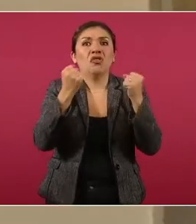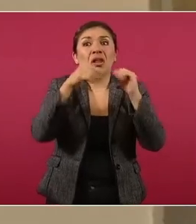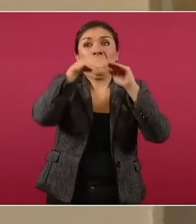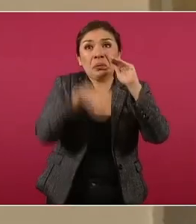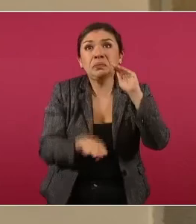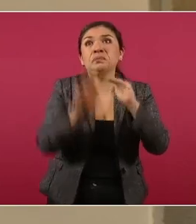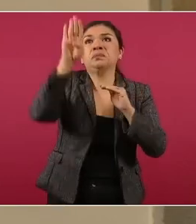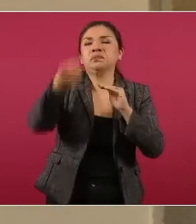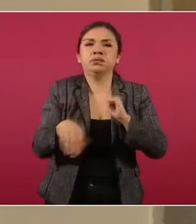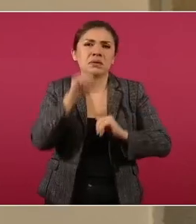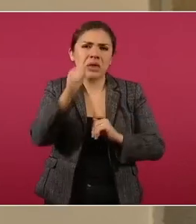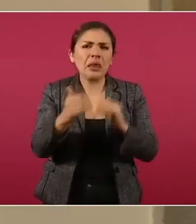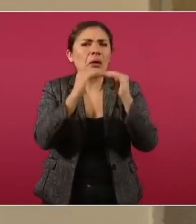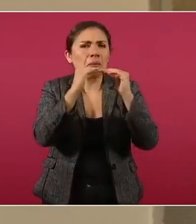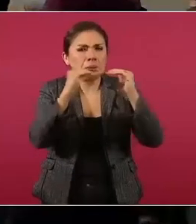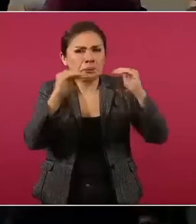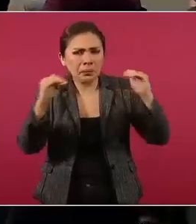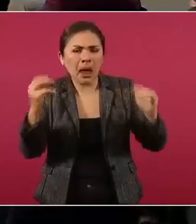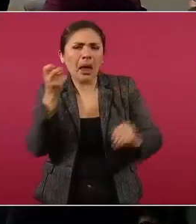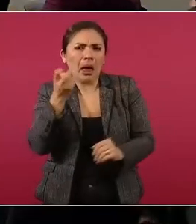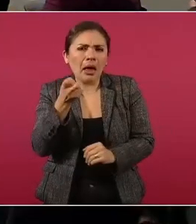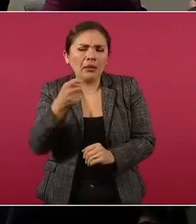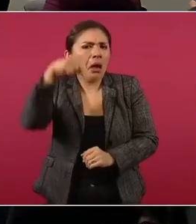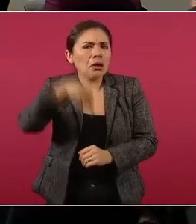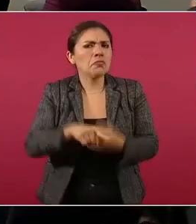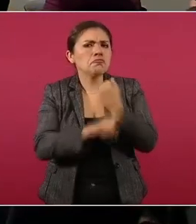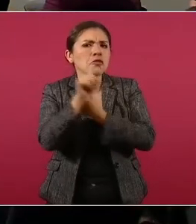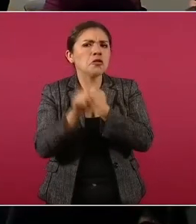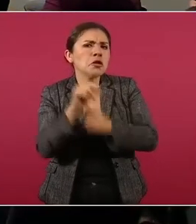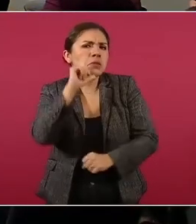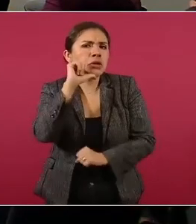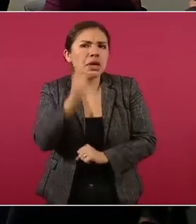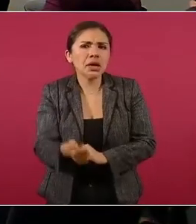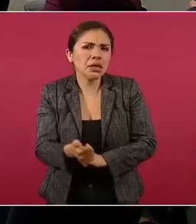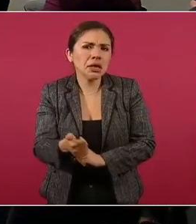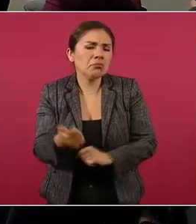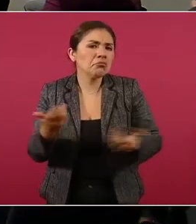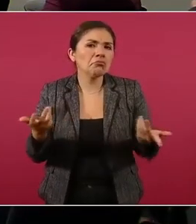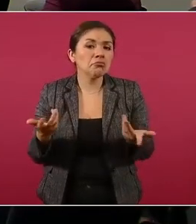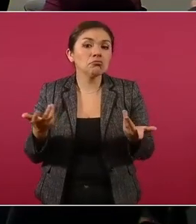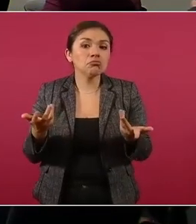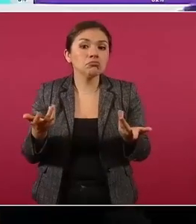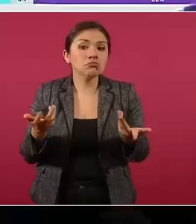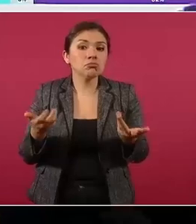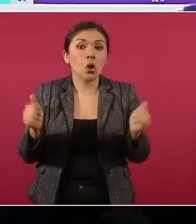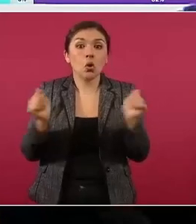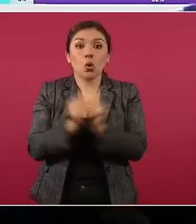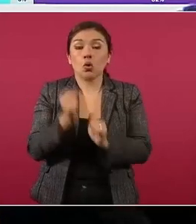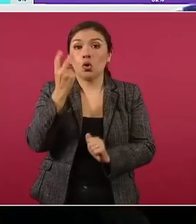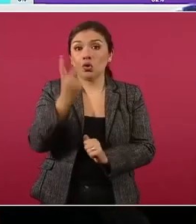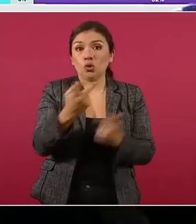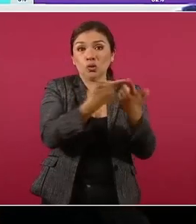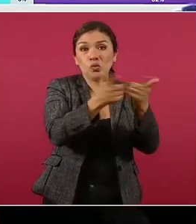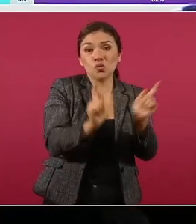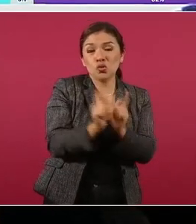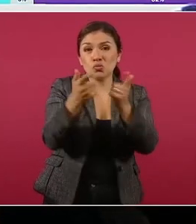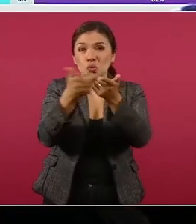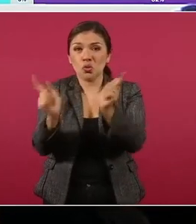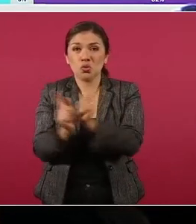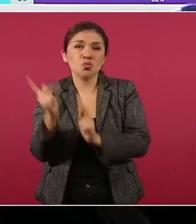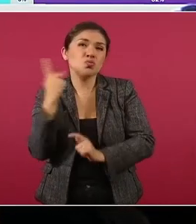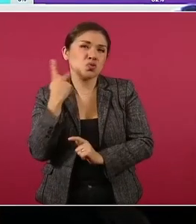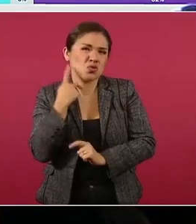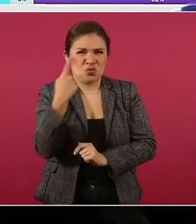y no tenemos nosotros ningún problema con los dos partidos, con buenas